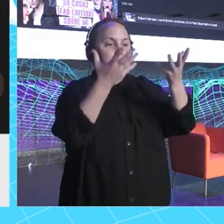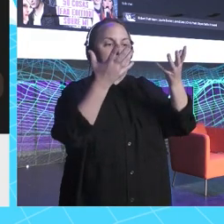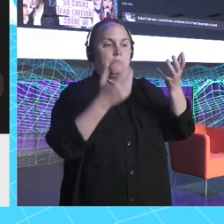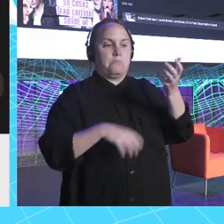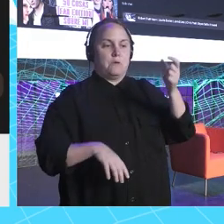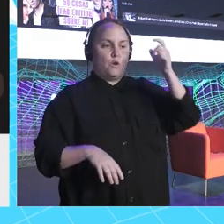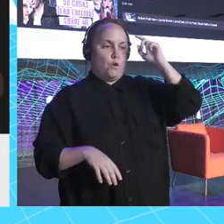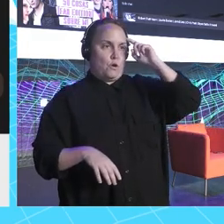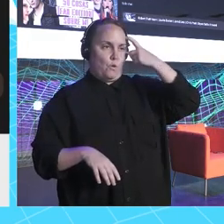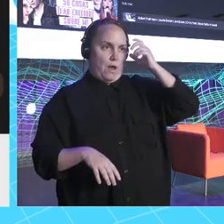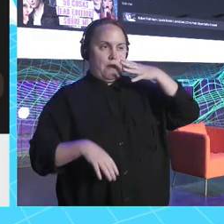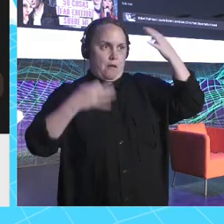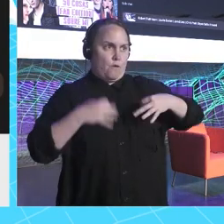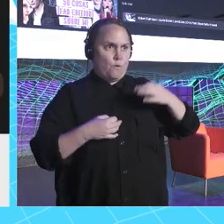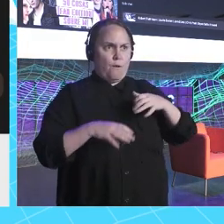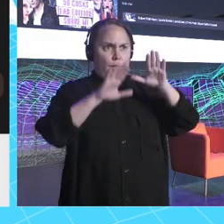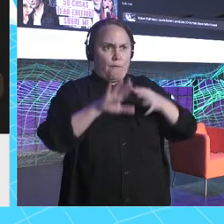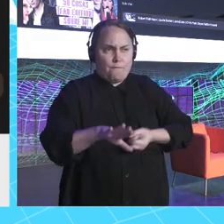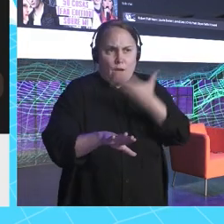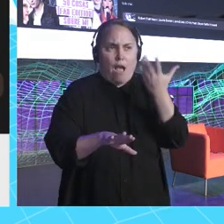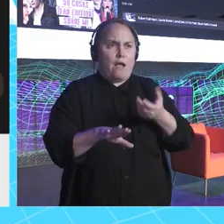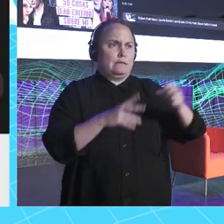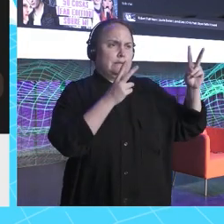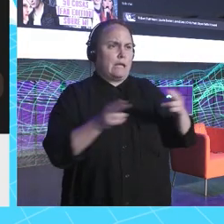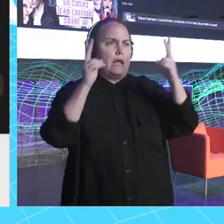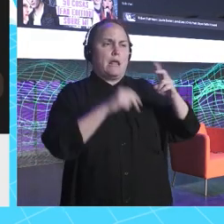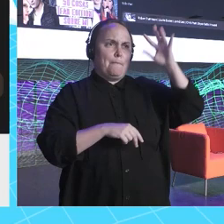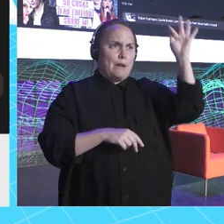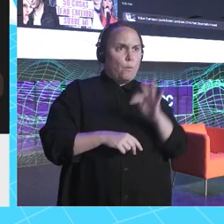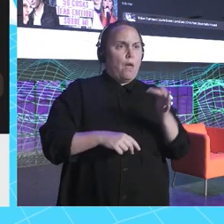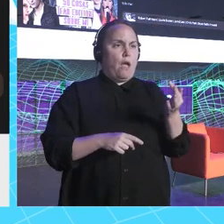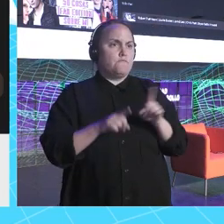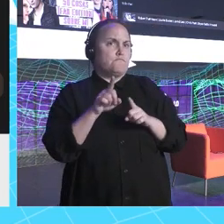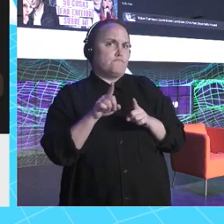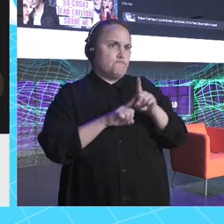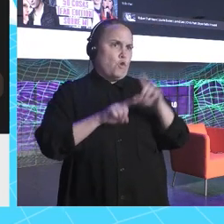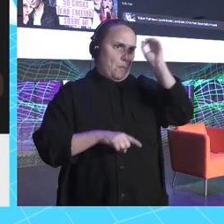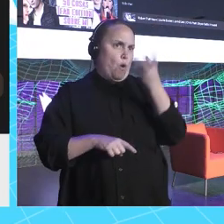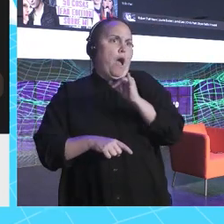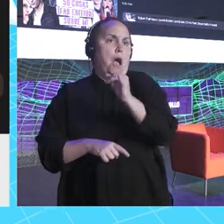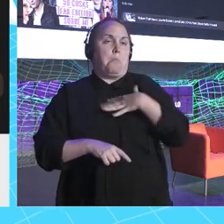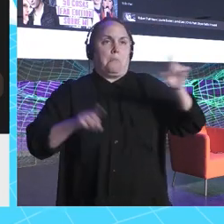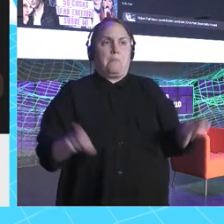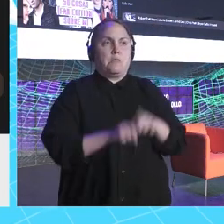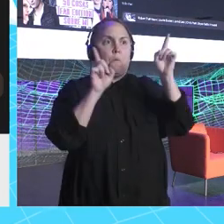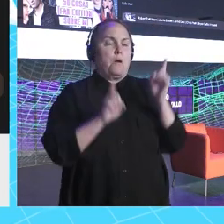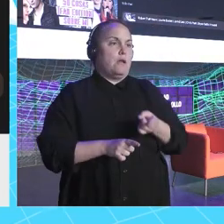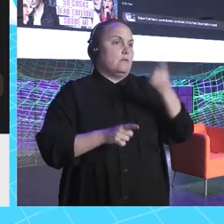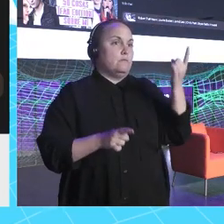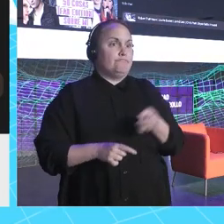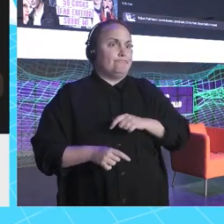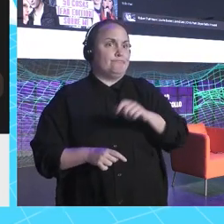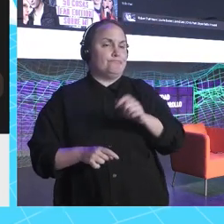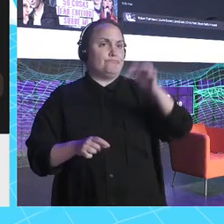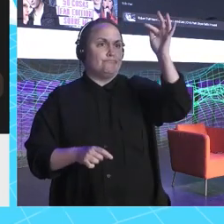Soy súper fan, me veo todas las series, todas las películas, hablo de ellas. Tengo muchísimo criterio y tengo cero criterio. O sea, puedo defenderte Parasite y Crepúsculo a la vez